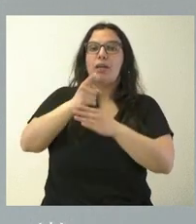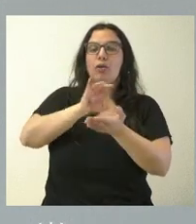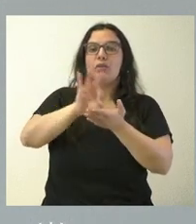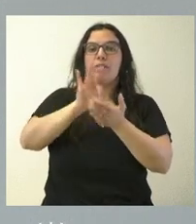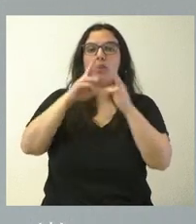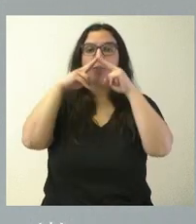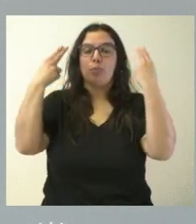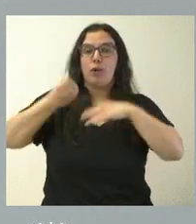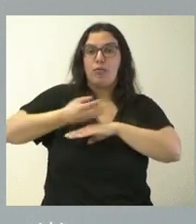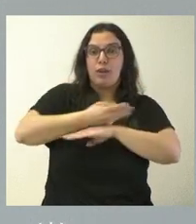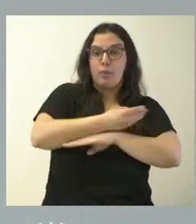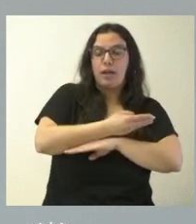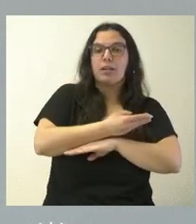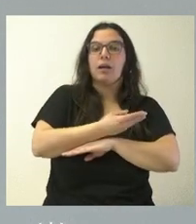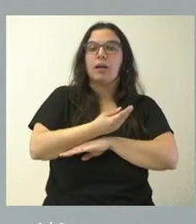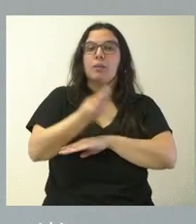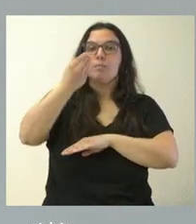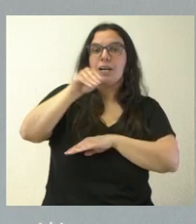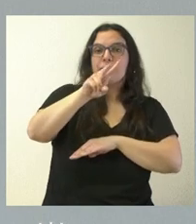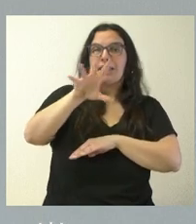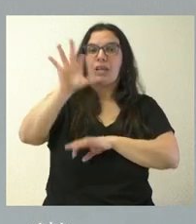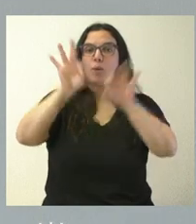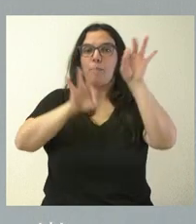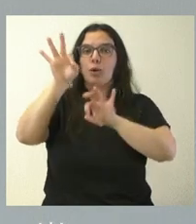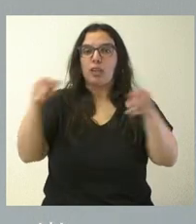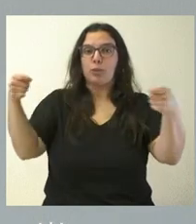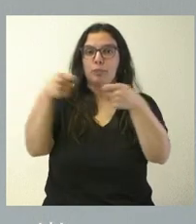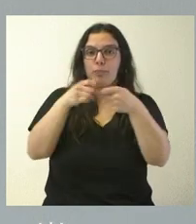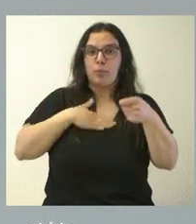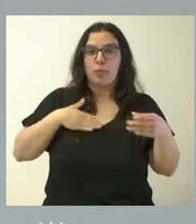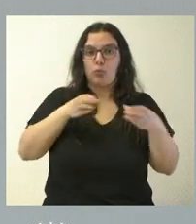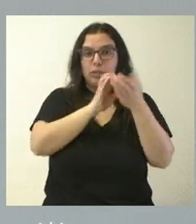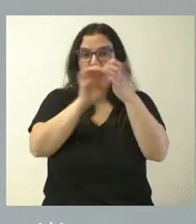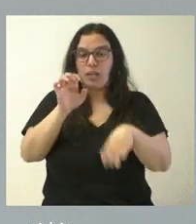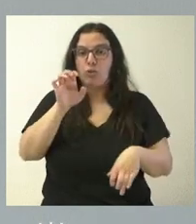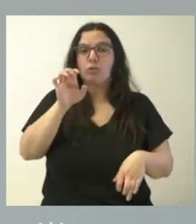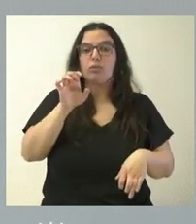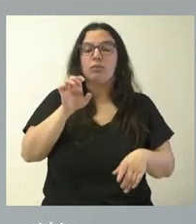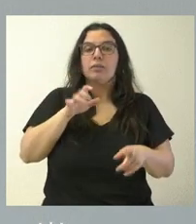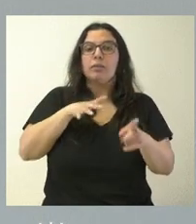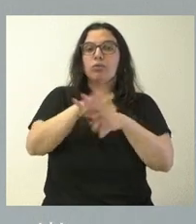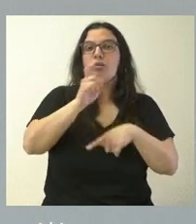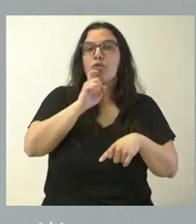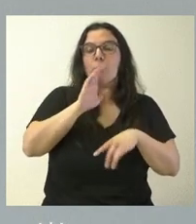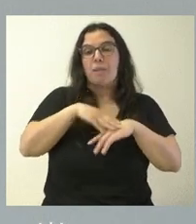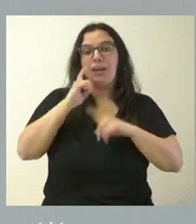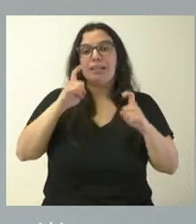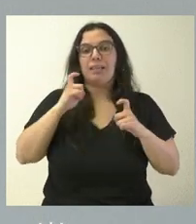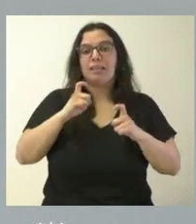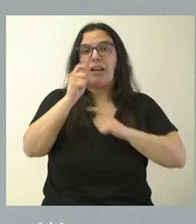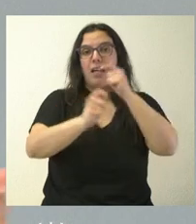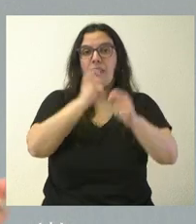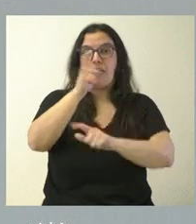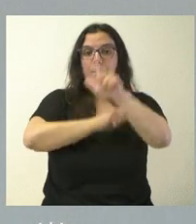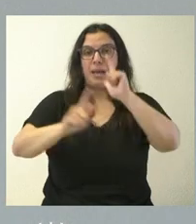Ferroviario iba a determinar el incremento del 25% de las aportaciones que hace la Junta de Castilla y León para reducir el coste de estos